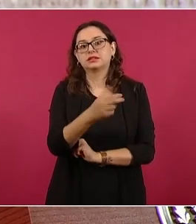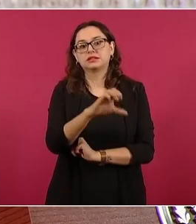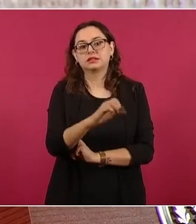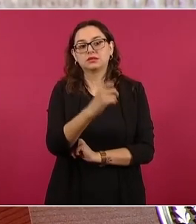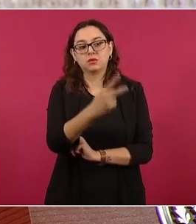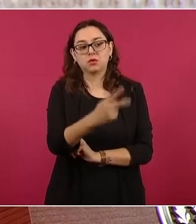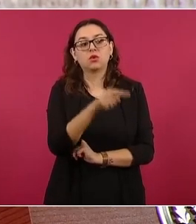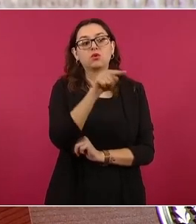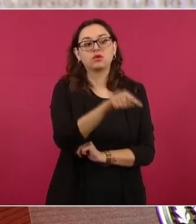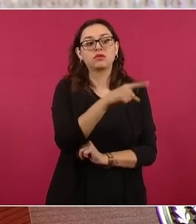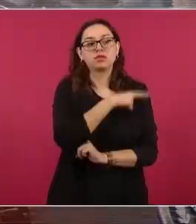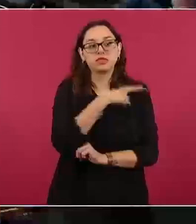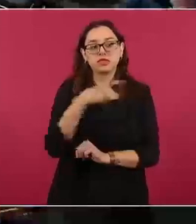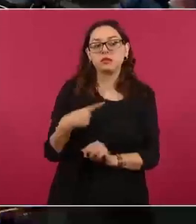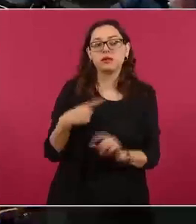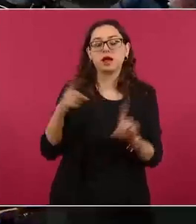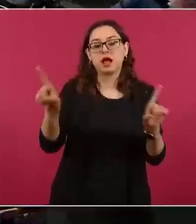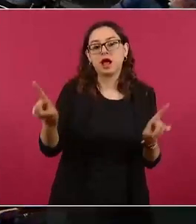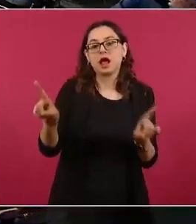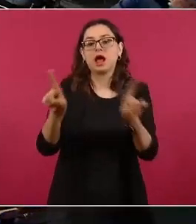le tocó atender